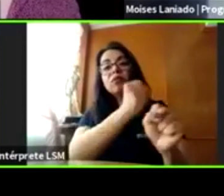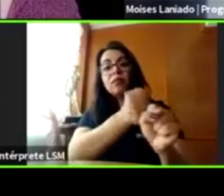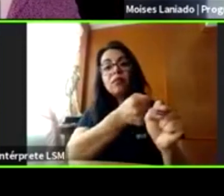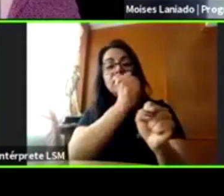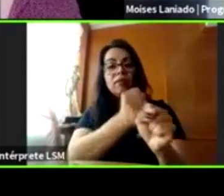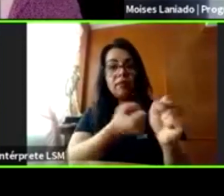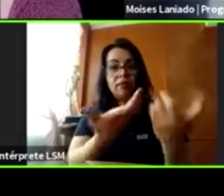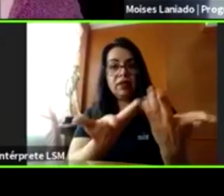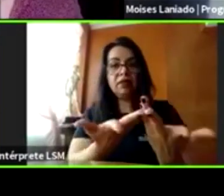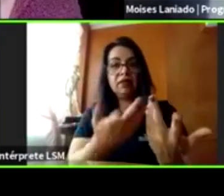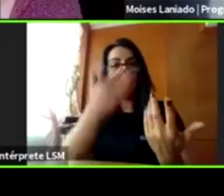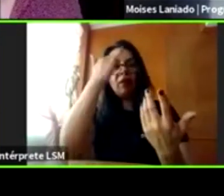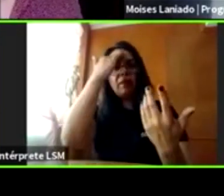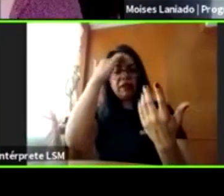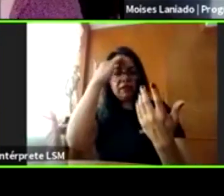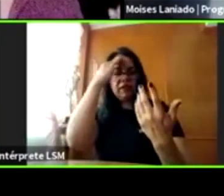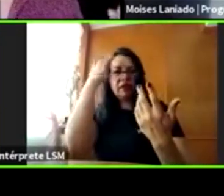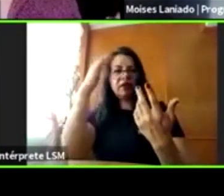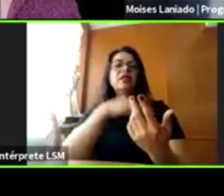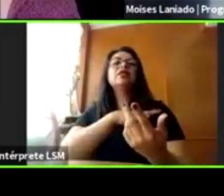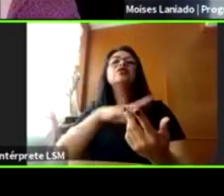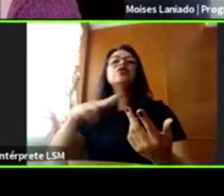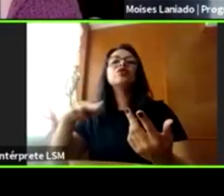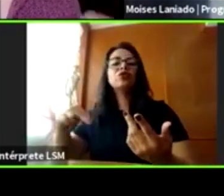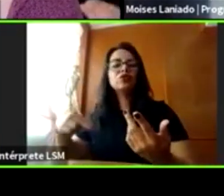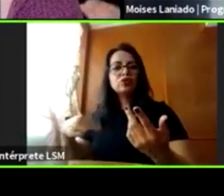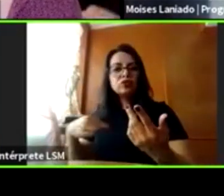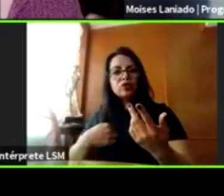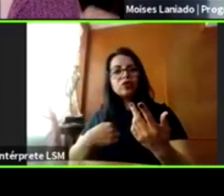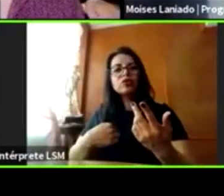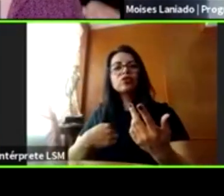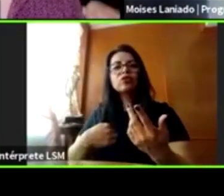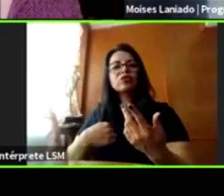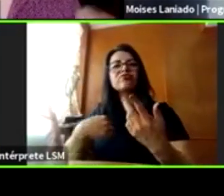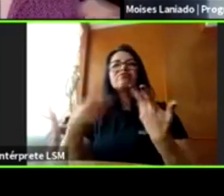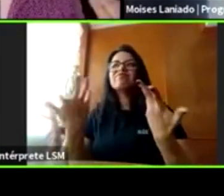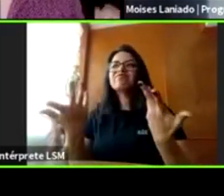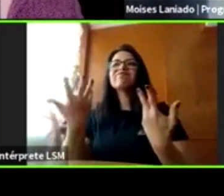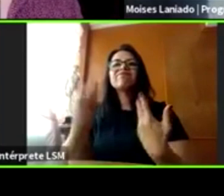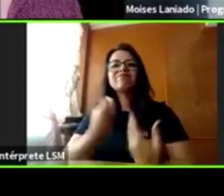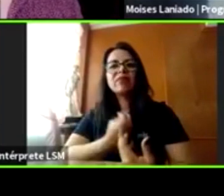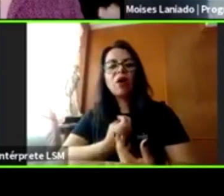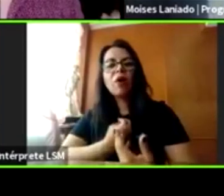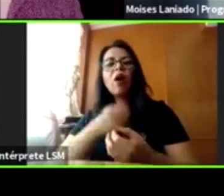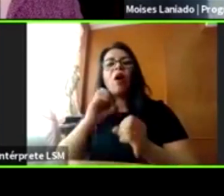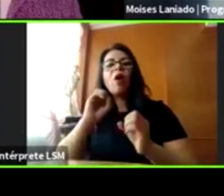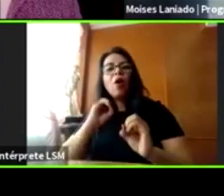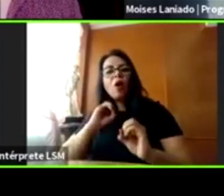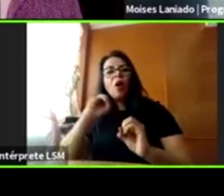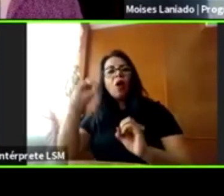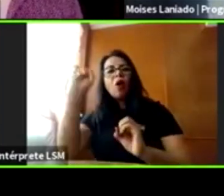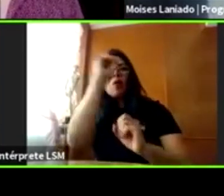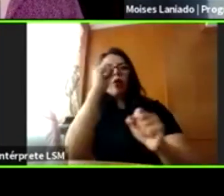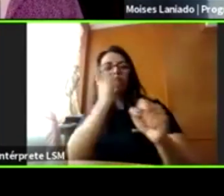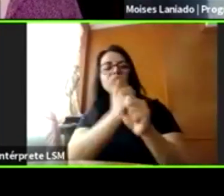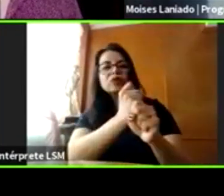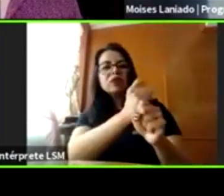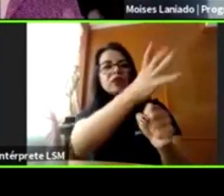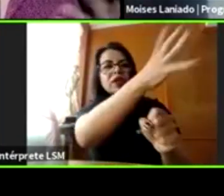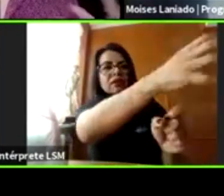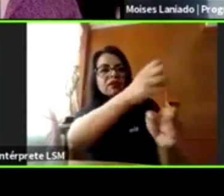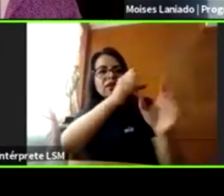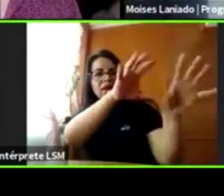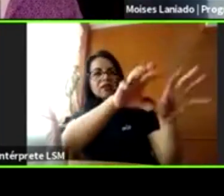resilientes. ¿Qué es la resiliencia? Es la capacidad de poder encontrar oportunidad en la adversidad, de aprender,